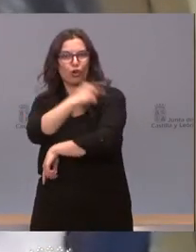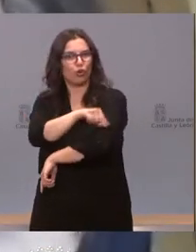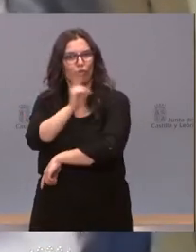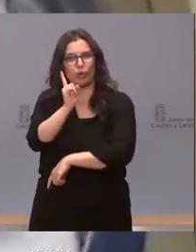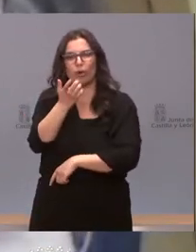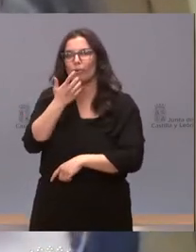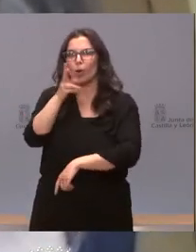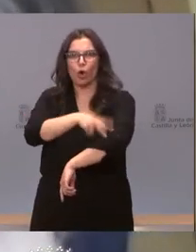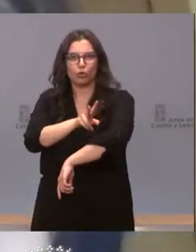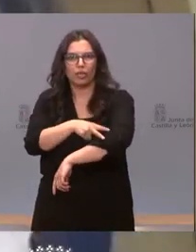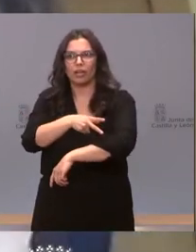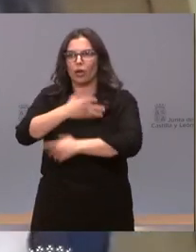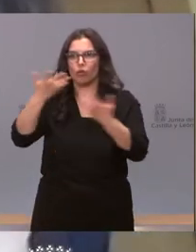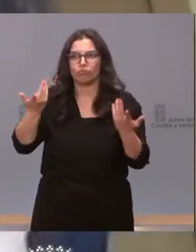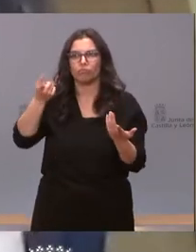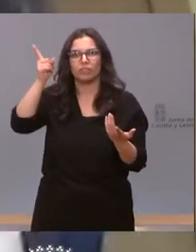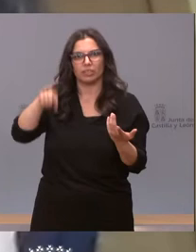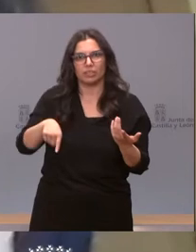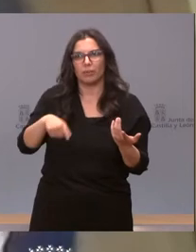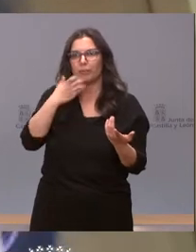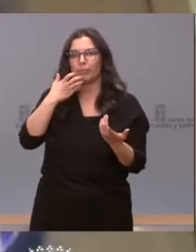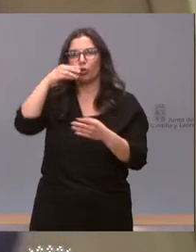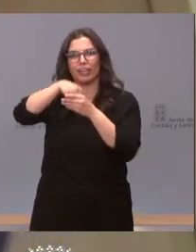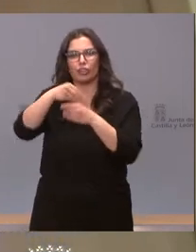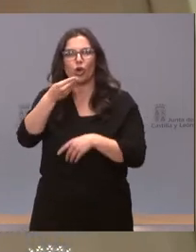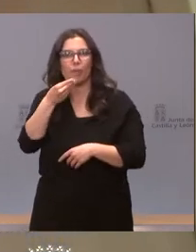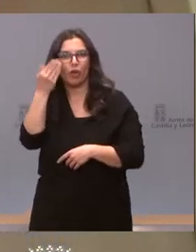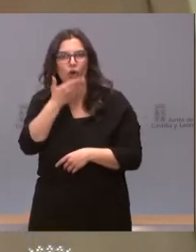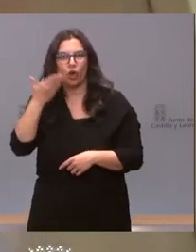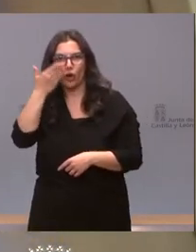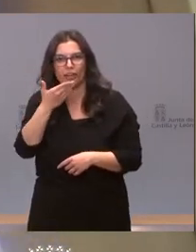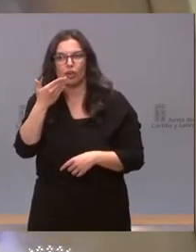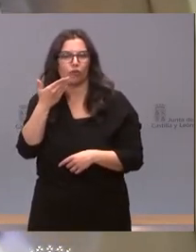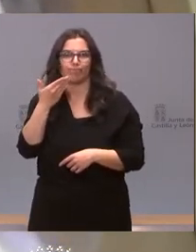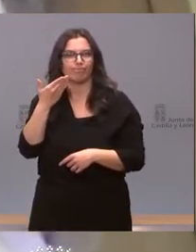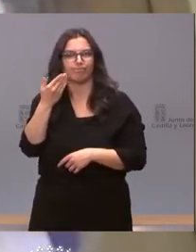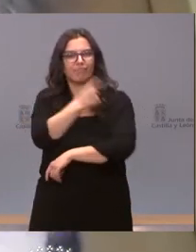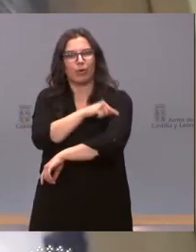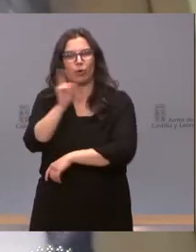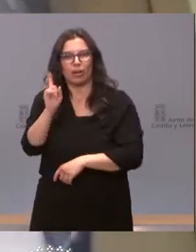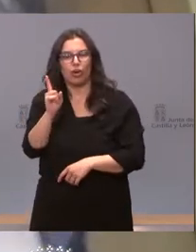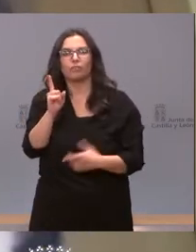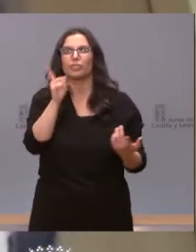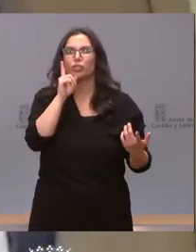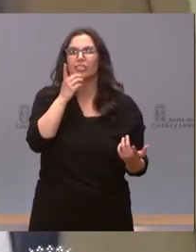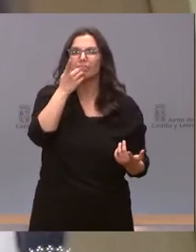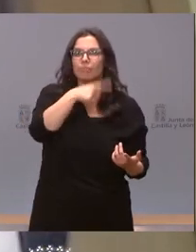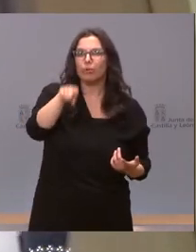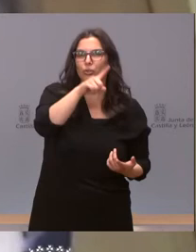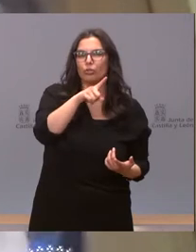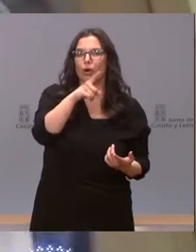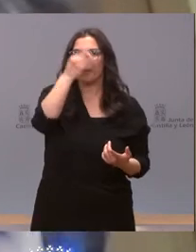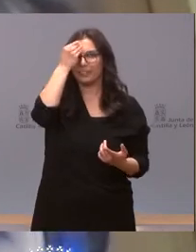aquellas personas que atienden al comedor escolar después de las clases. No sé si tienen contemplado llevar